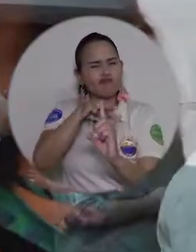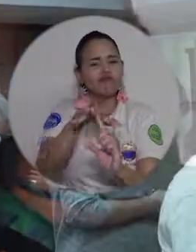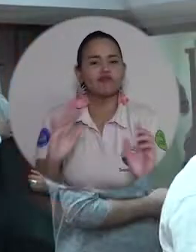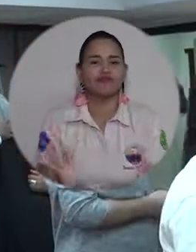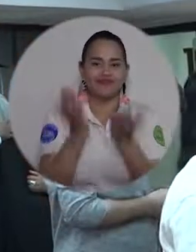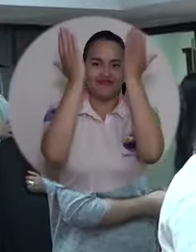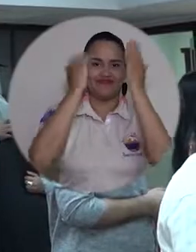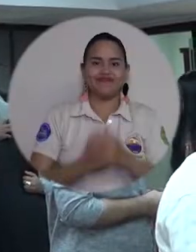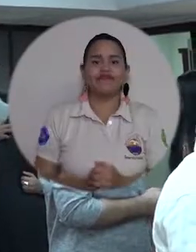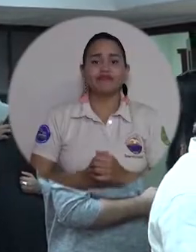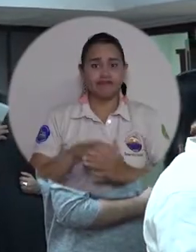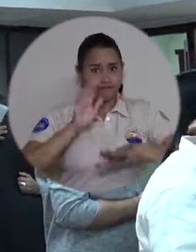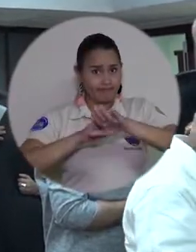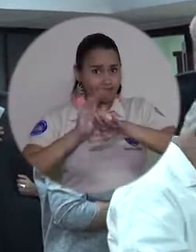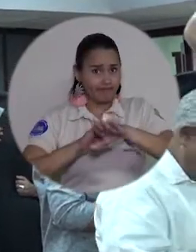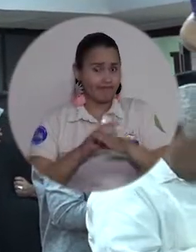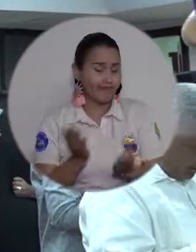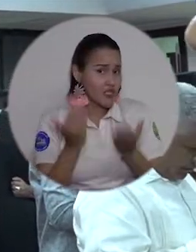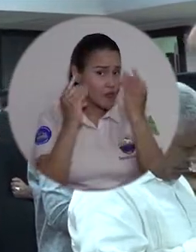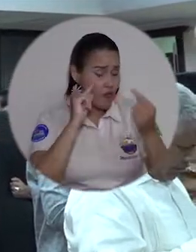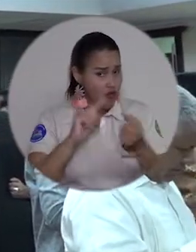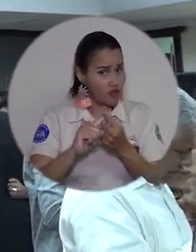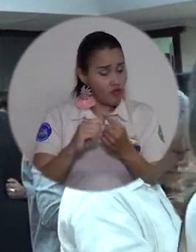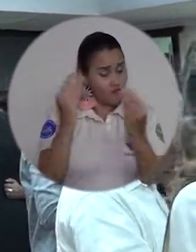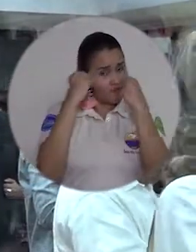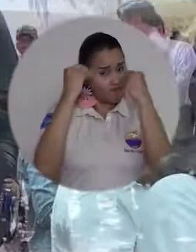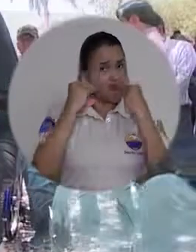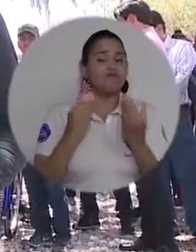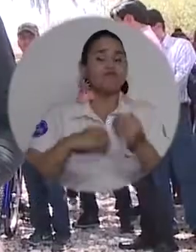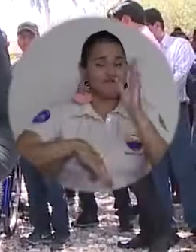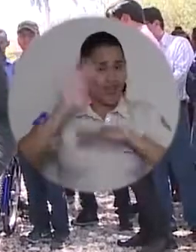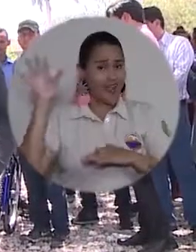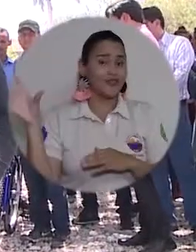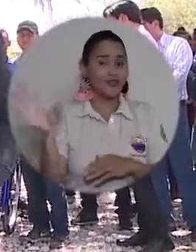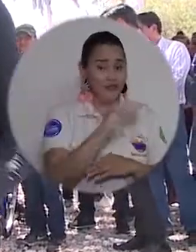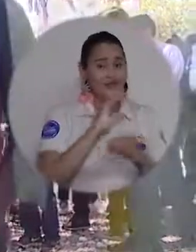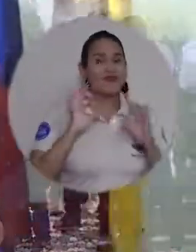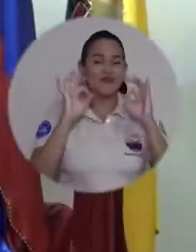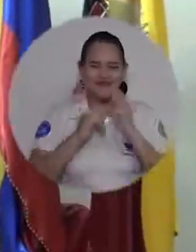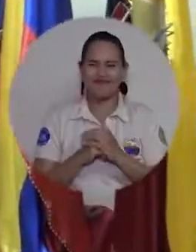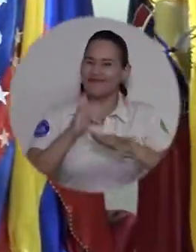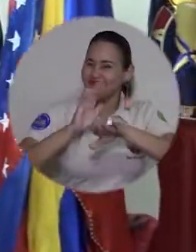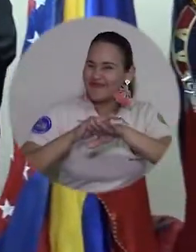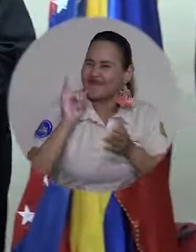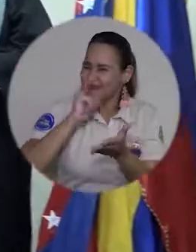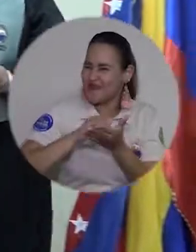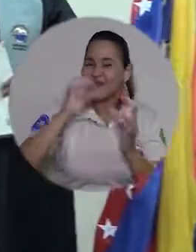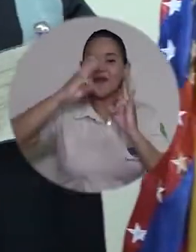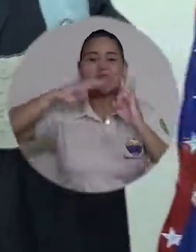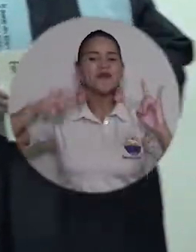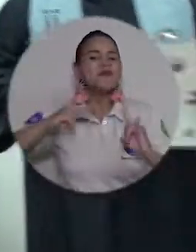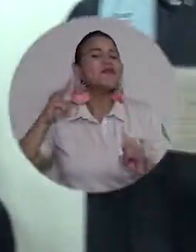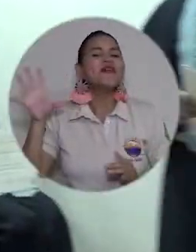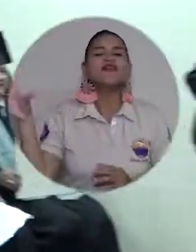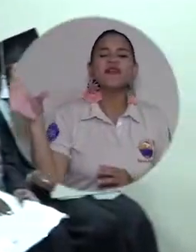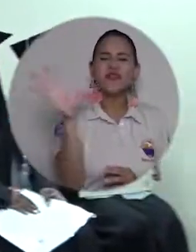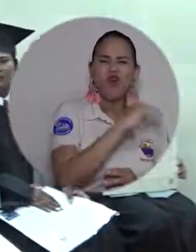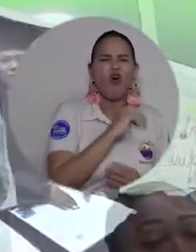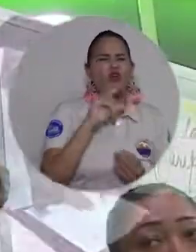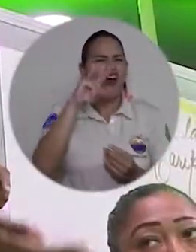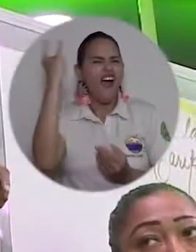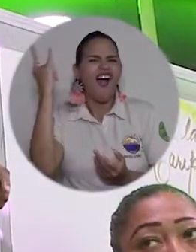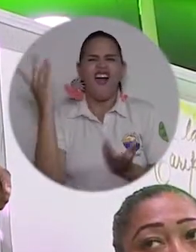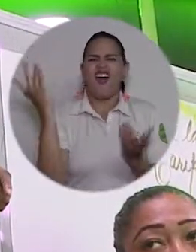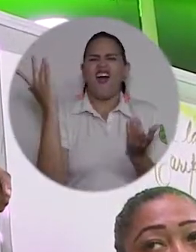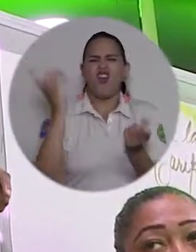Y la idea es formarnos, porque esto no solamente nos beneficia a nosotros, sino a todos. Demostrando una vez más que Unimagdalena es el lugar donde todas las